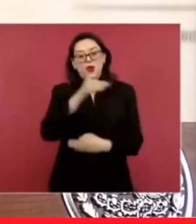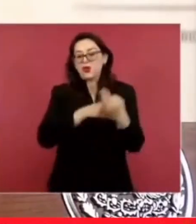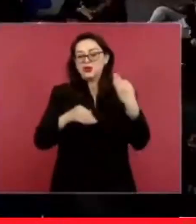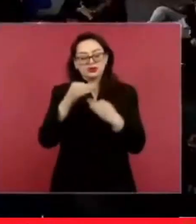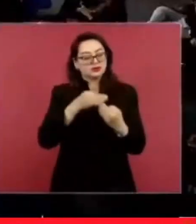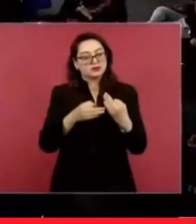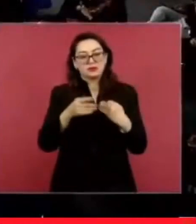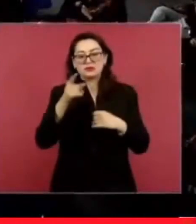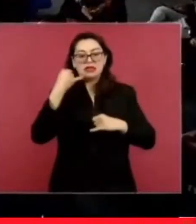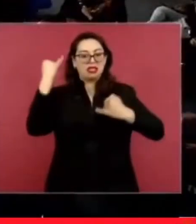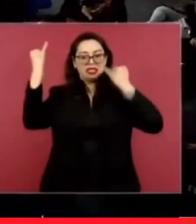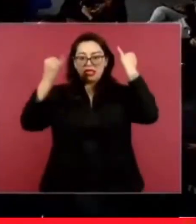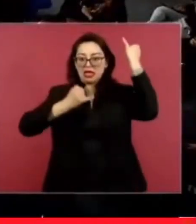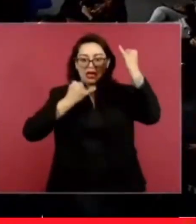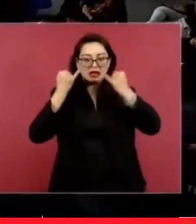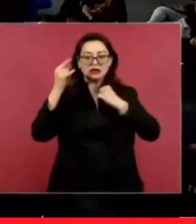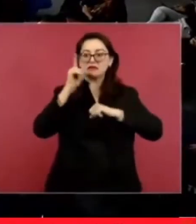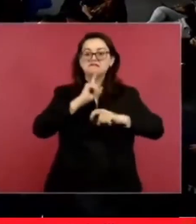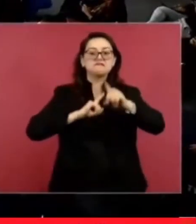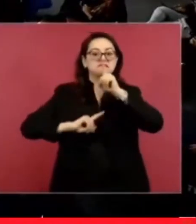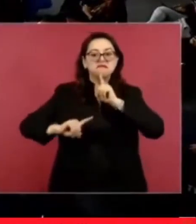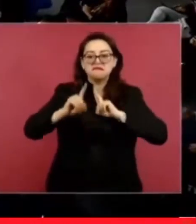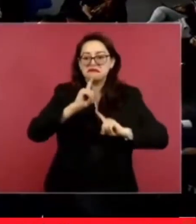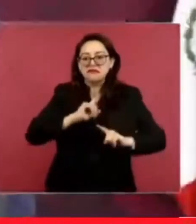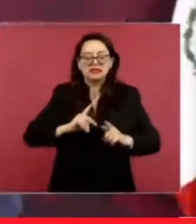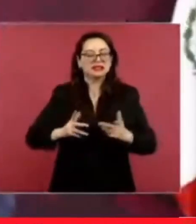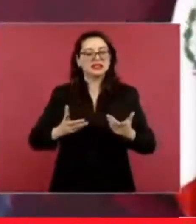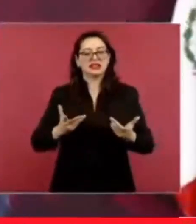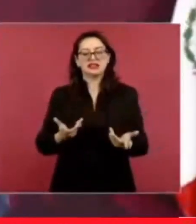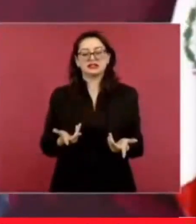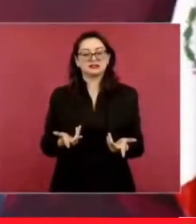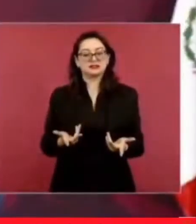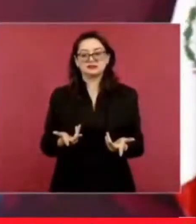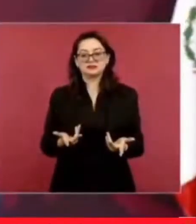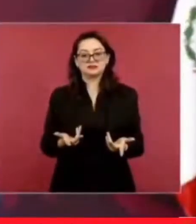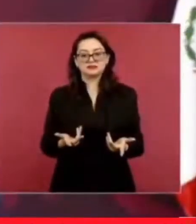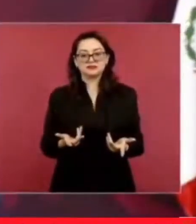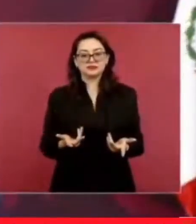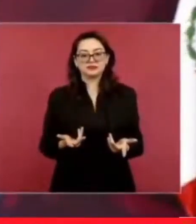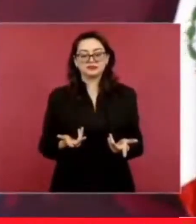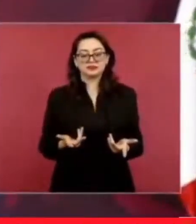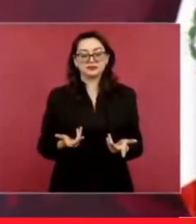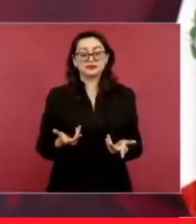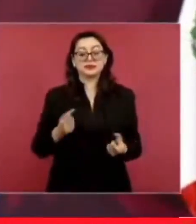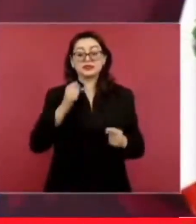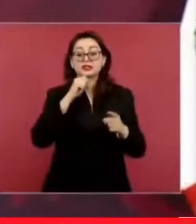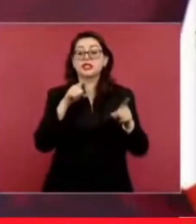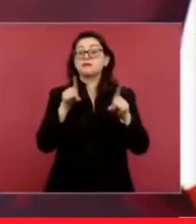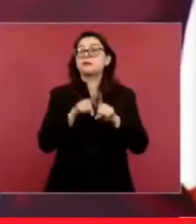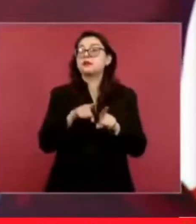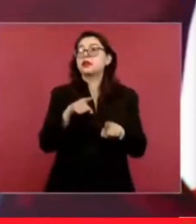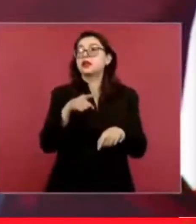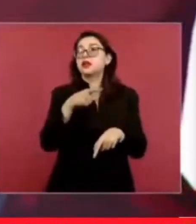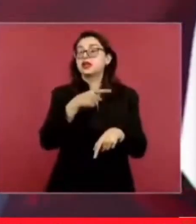es, sí, sí, el director de